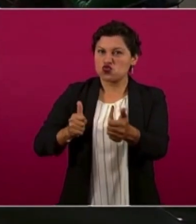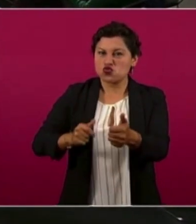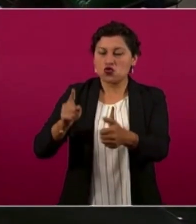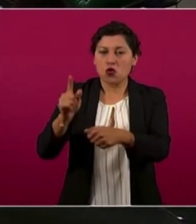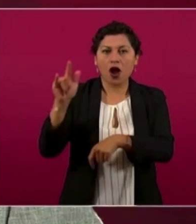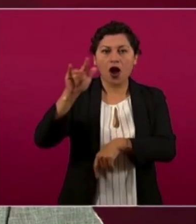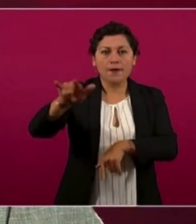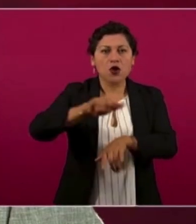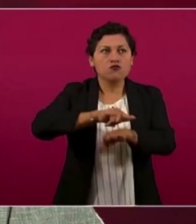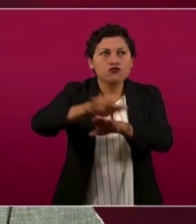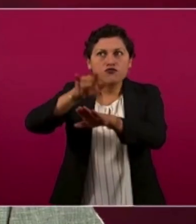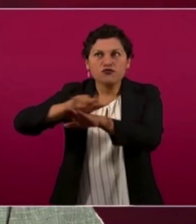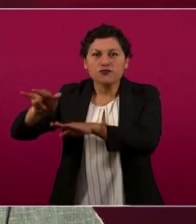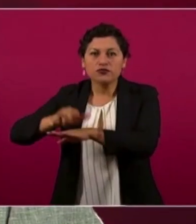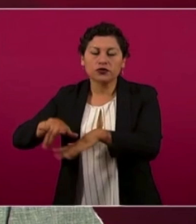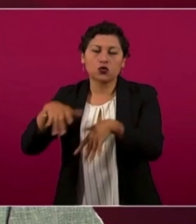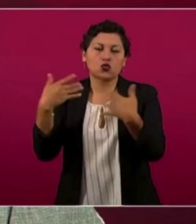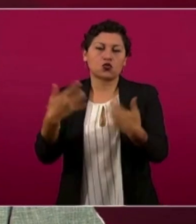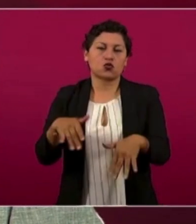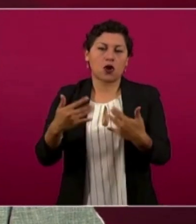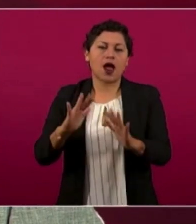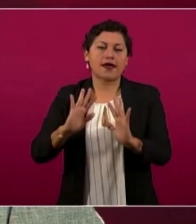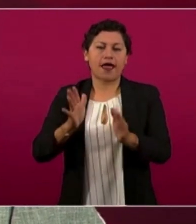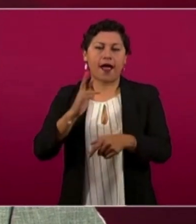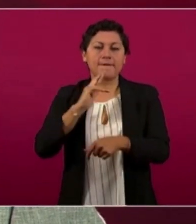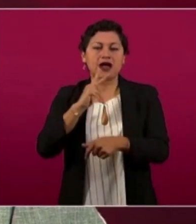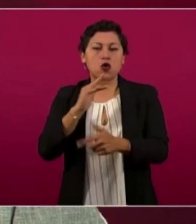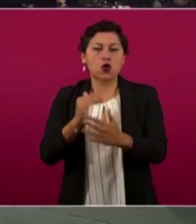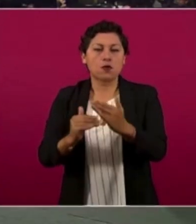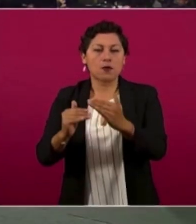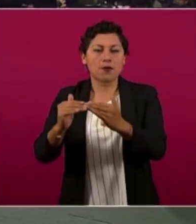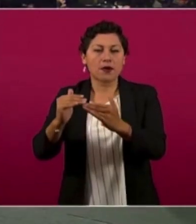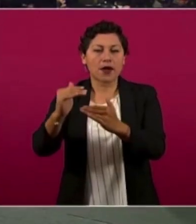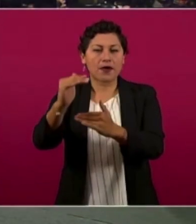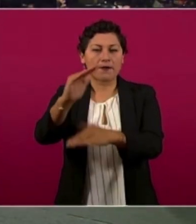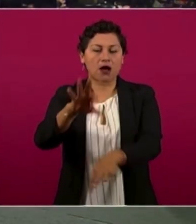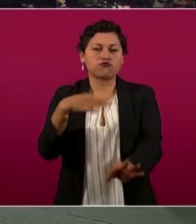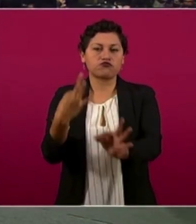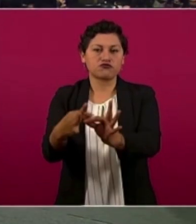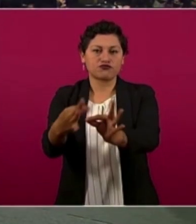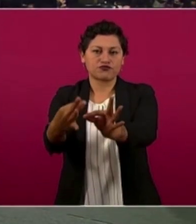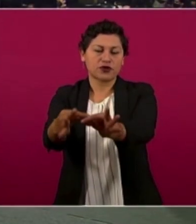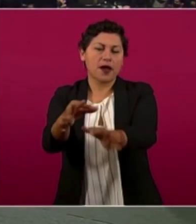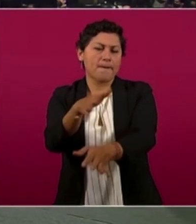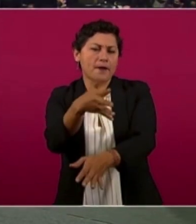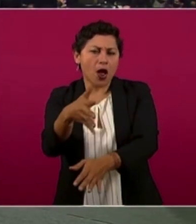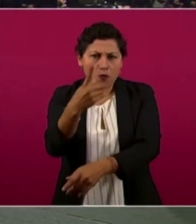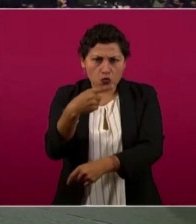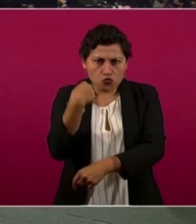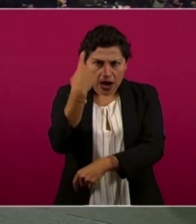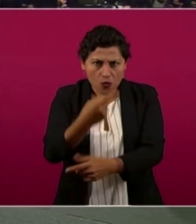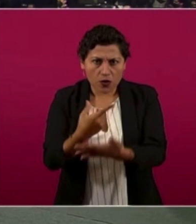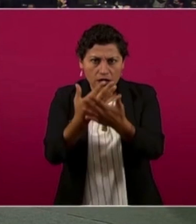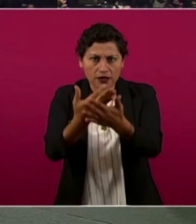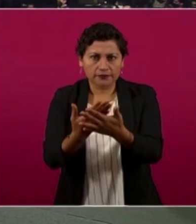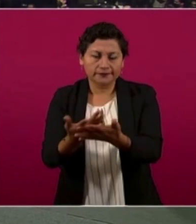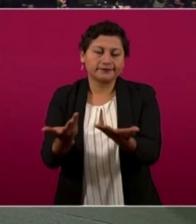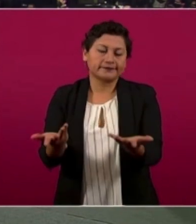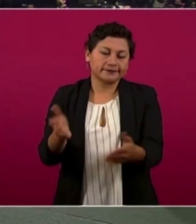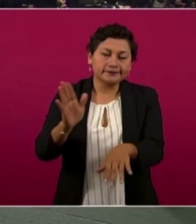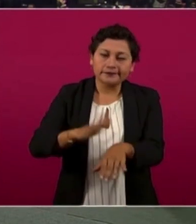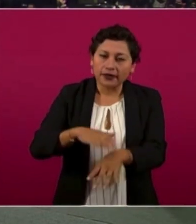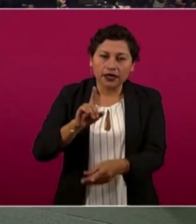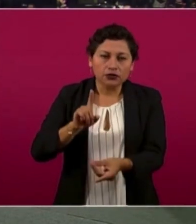y está por abajo de una hora y reitero, concentrado sobre todo en el aeropuerto de la Ciudad de México y en la línea